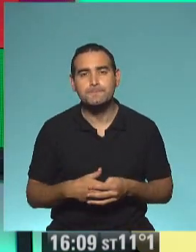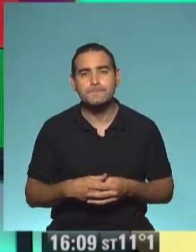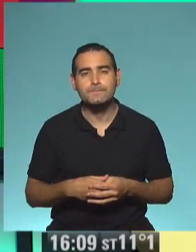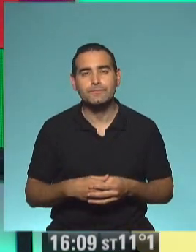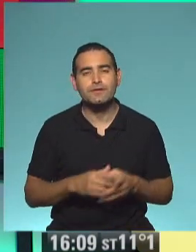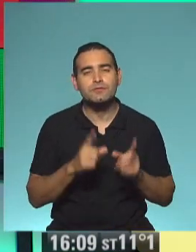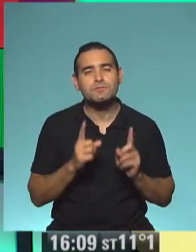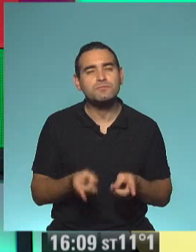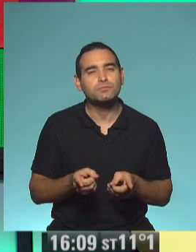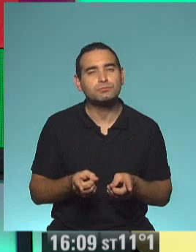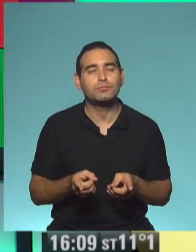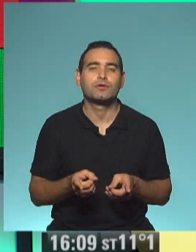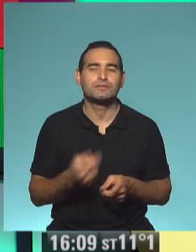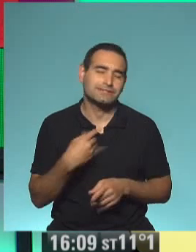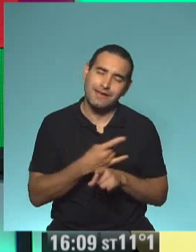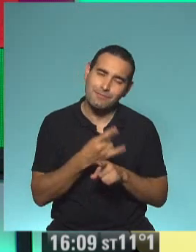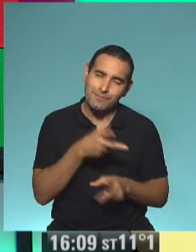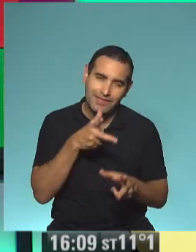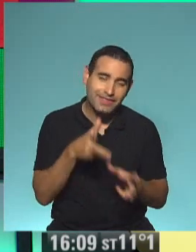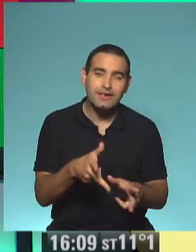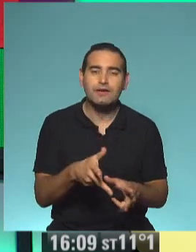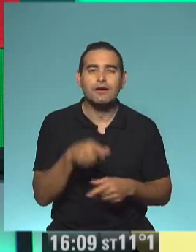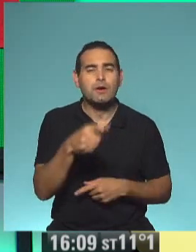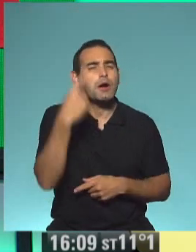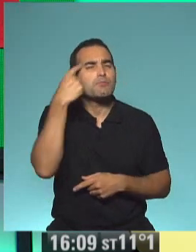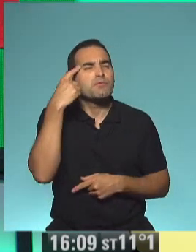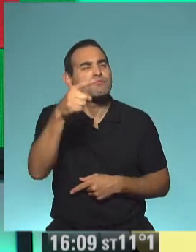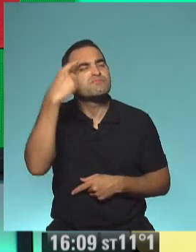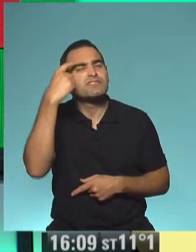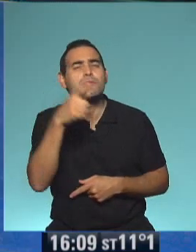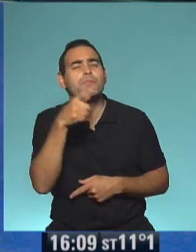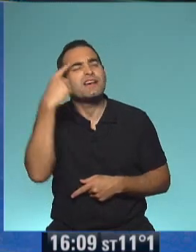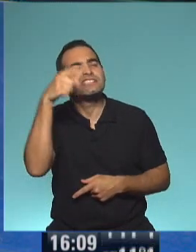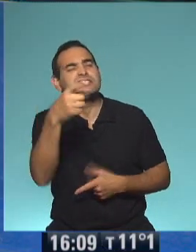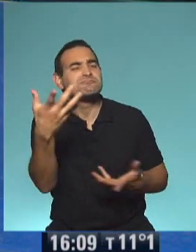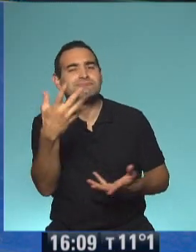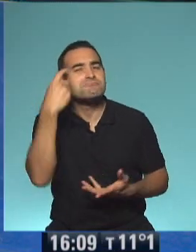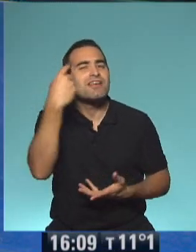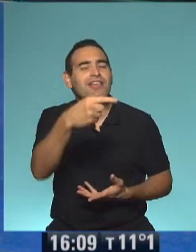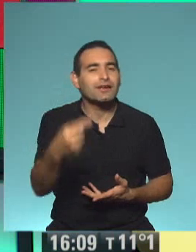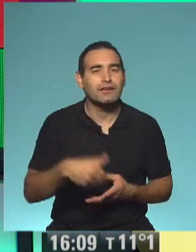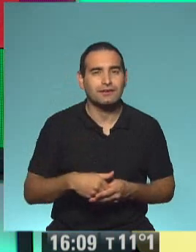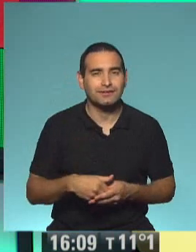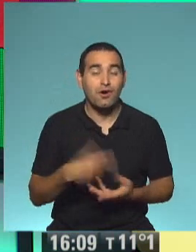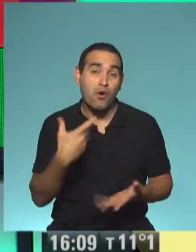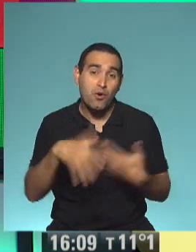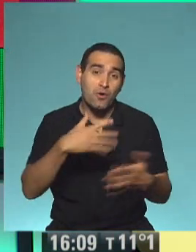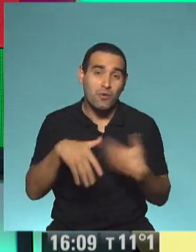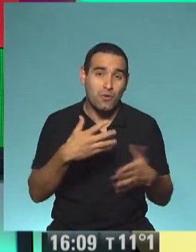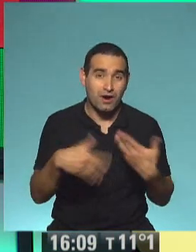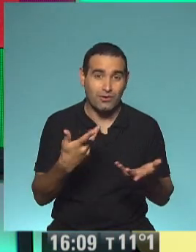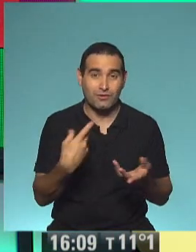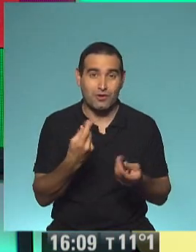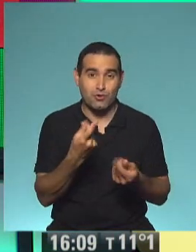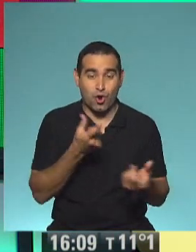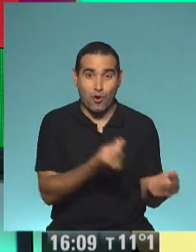hacemos, que yo siempre les digo, ¿cuánto les parece que va a dar? ¿No? O cuando jugamos con el vuelto,